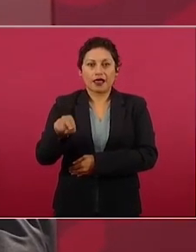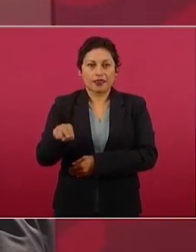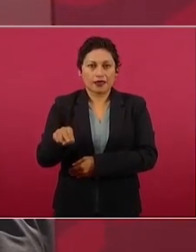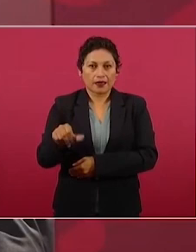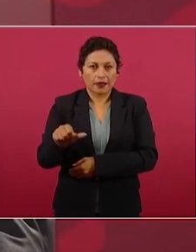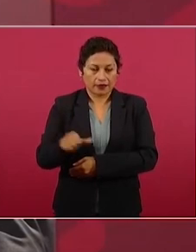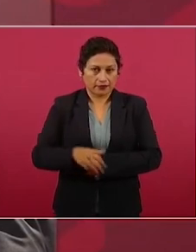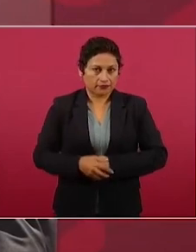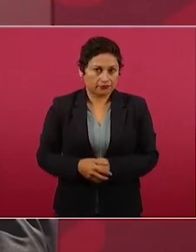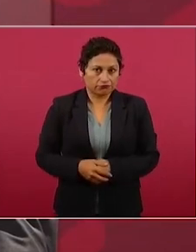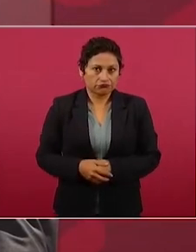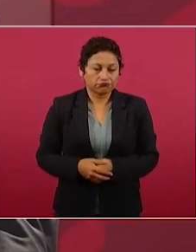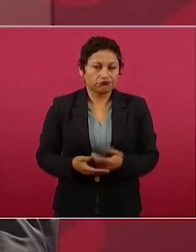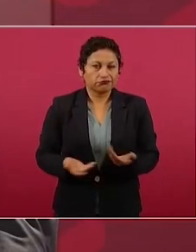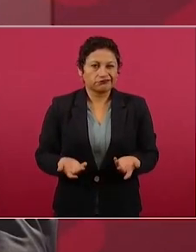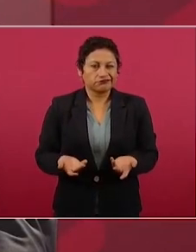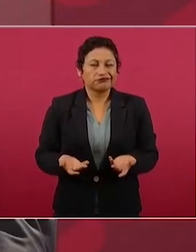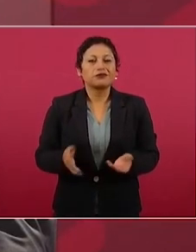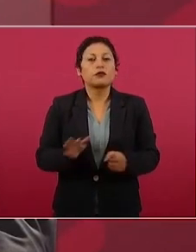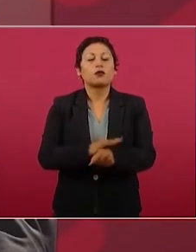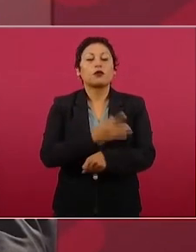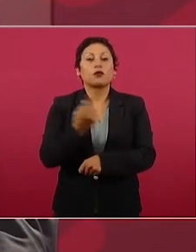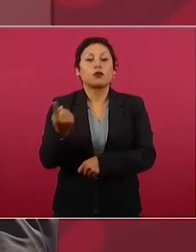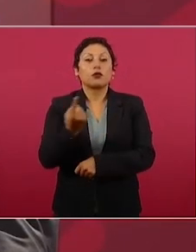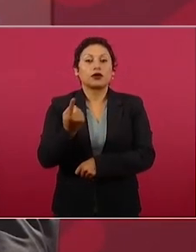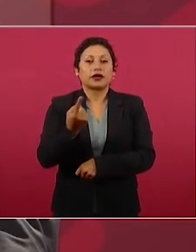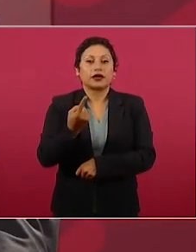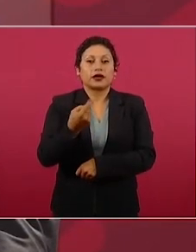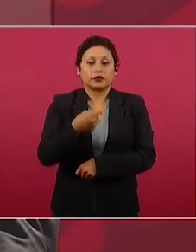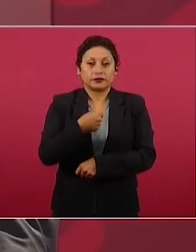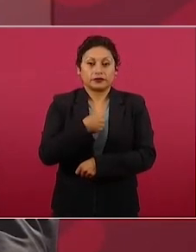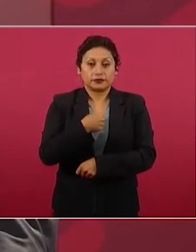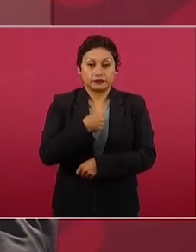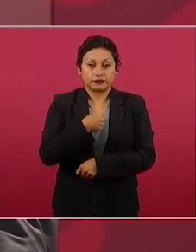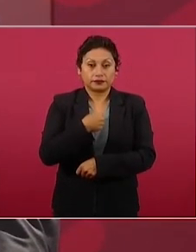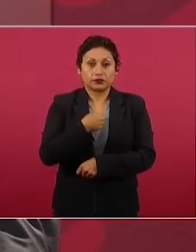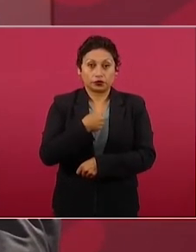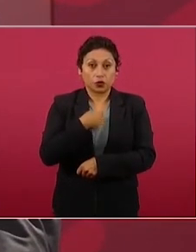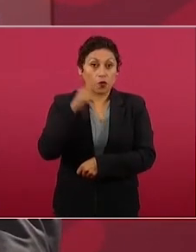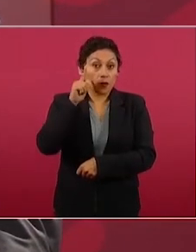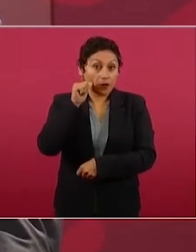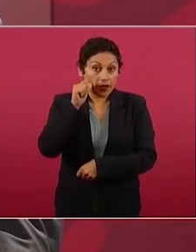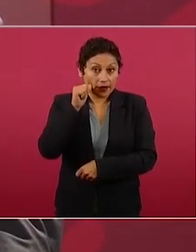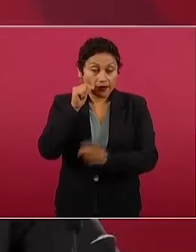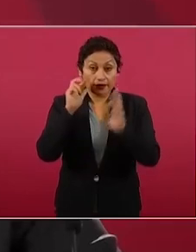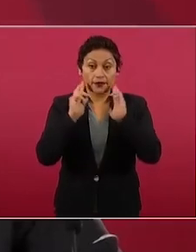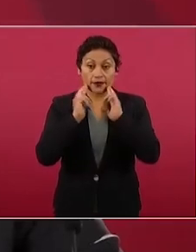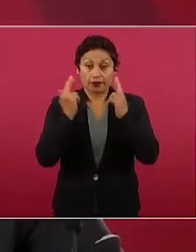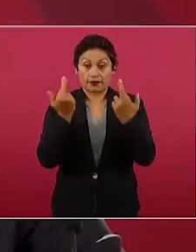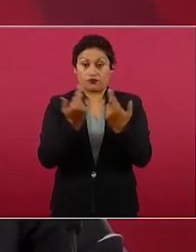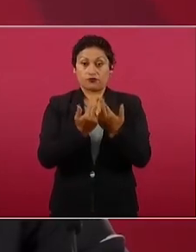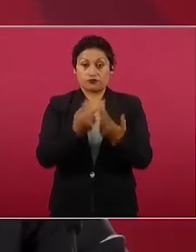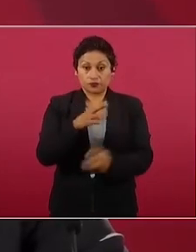Porque tengo reunión mañana con el gabinete